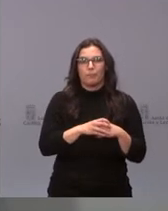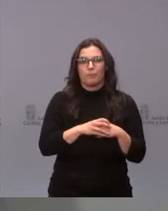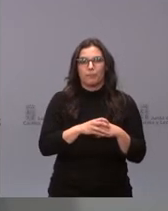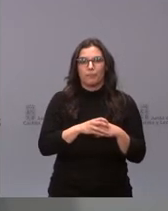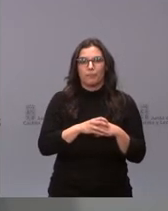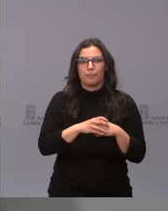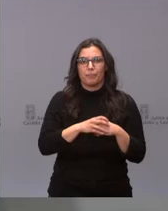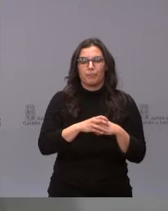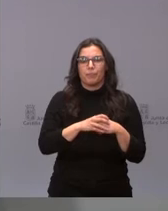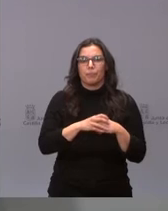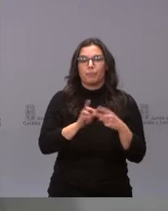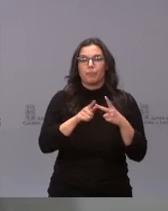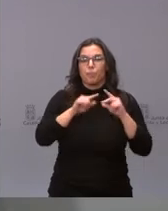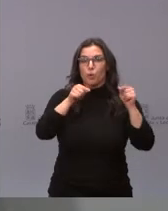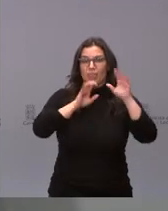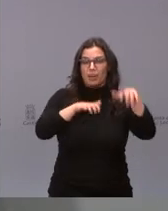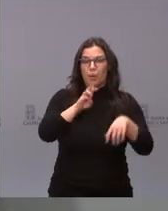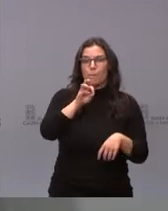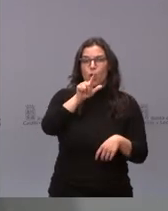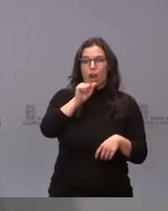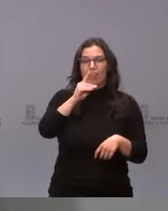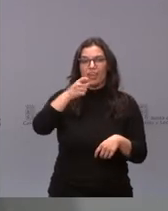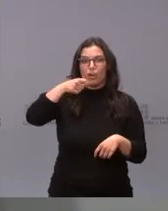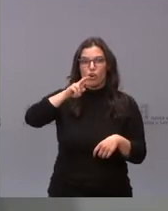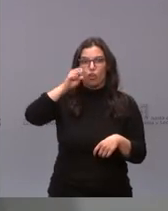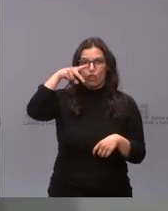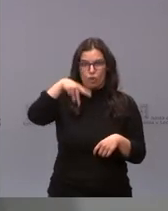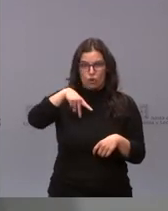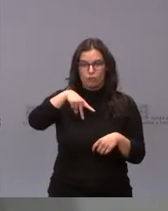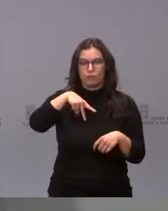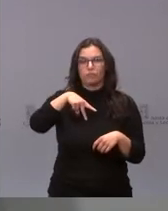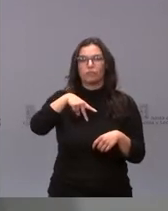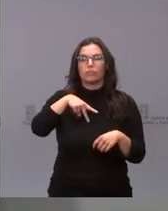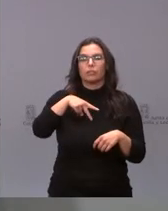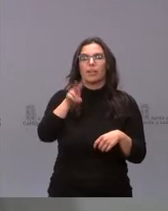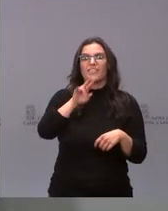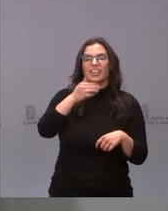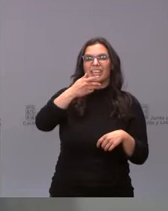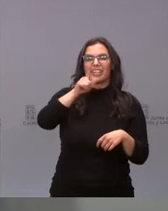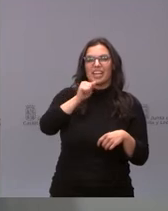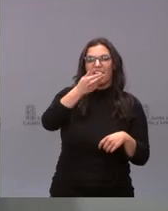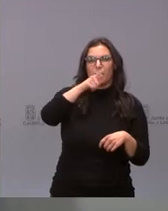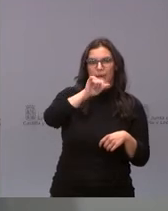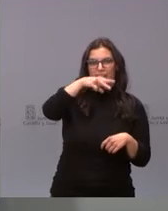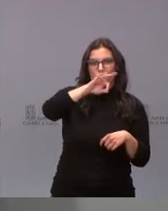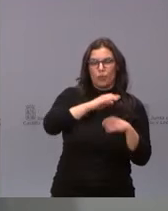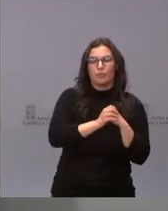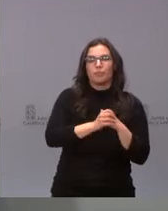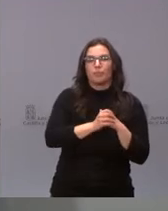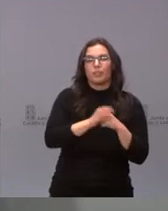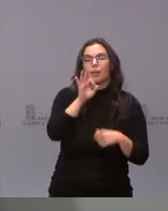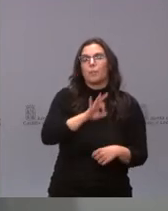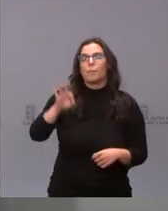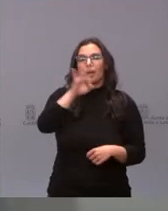provincia de León, Pola de Gordón y Villablino, en la provincia de Palencia, Aguilar de Campó,